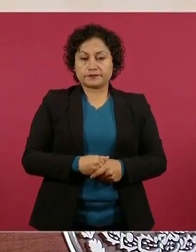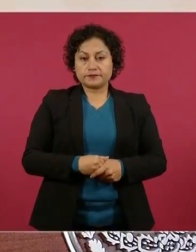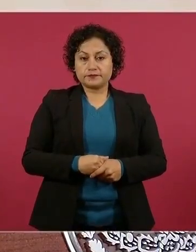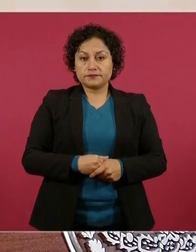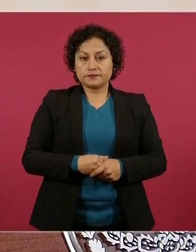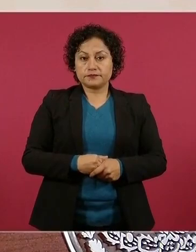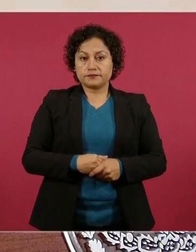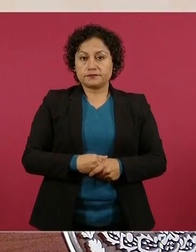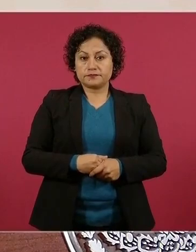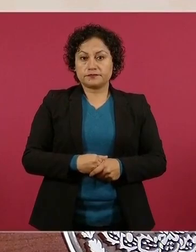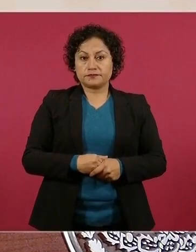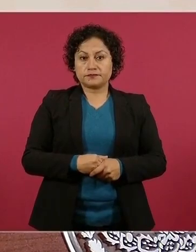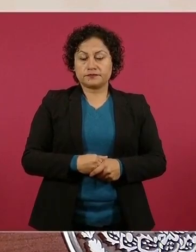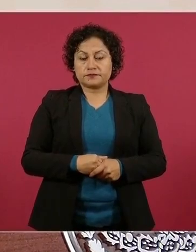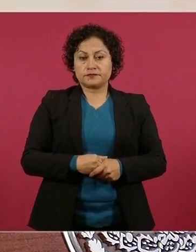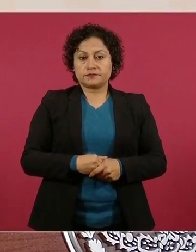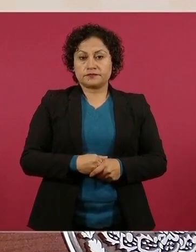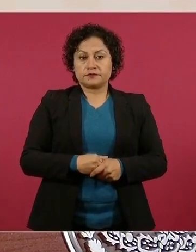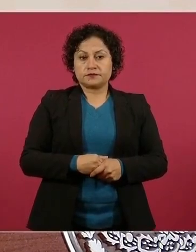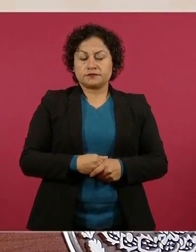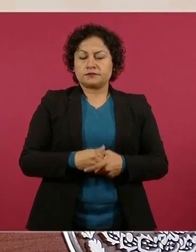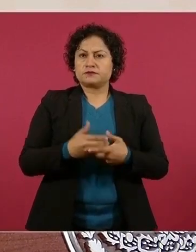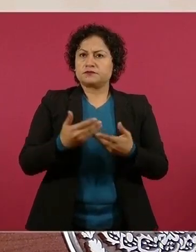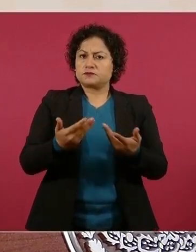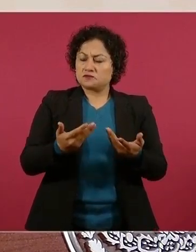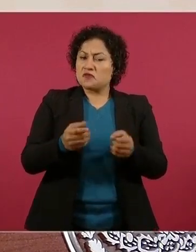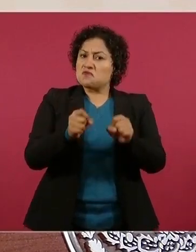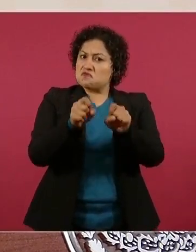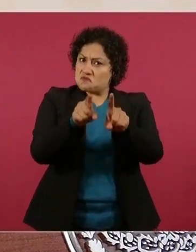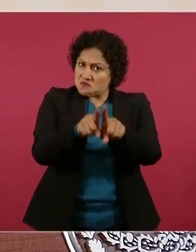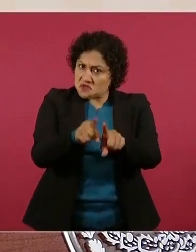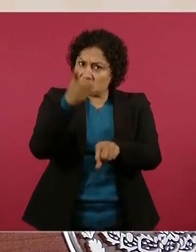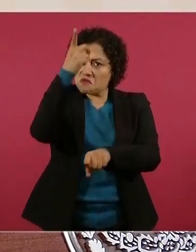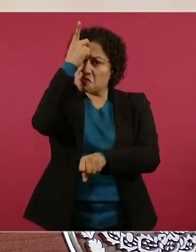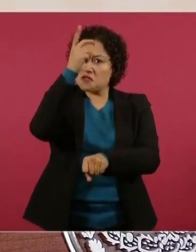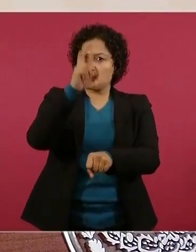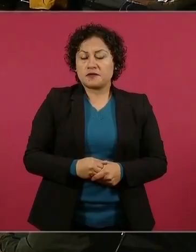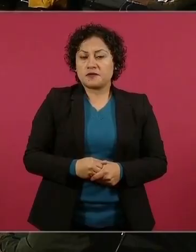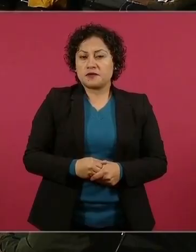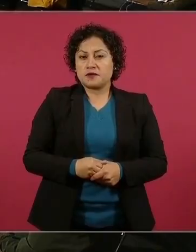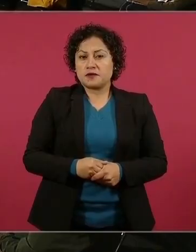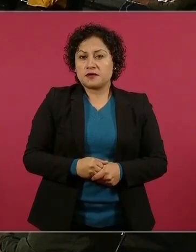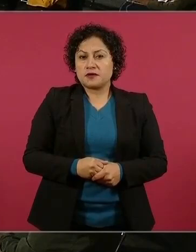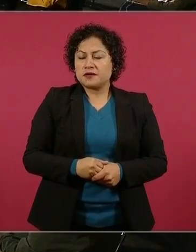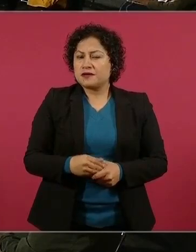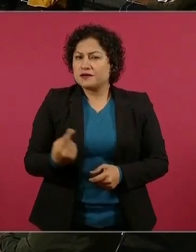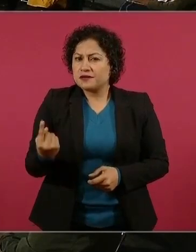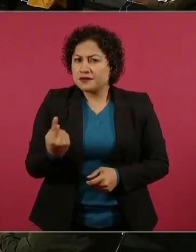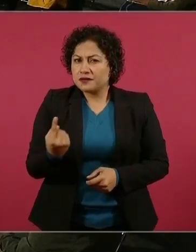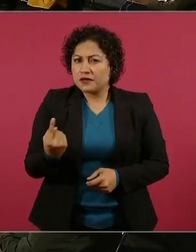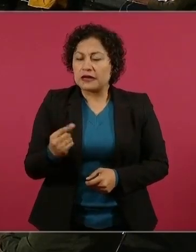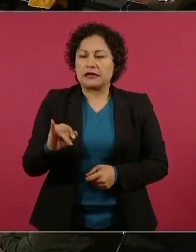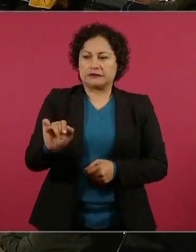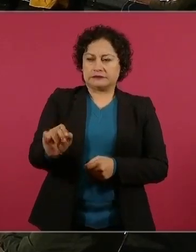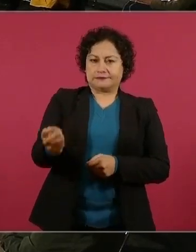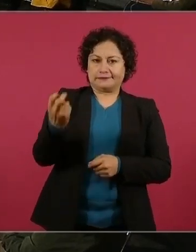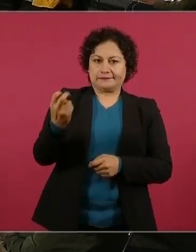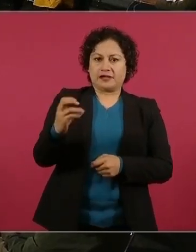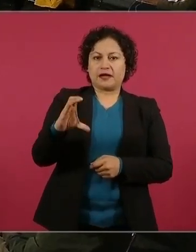incluso fue el director del Infonavit, que acaba de ir, sí, Carlos Martínez,